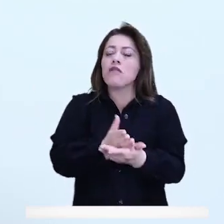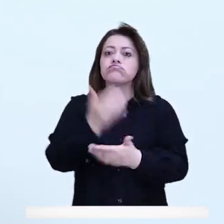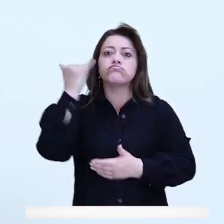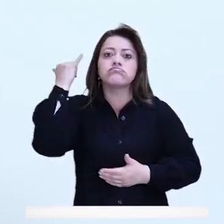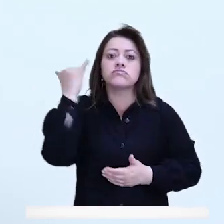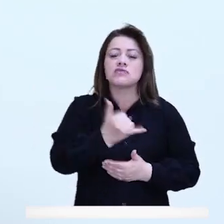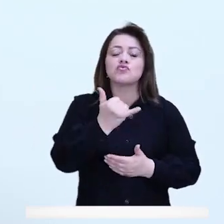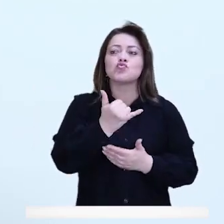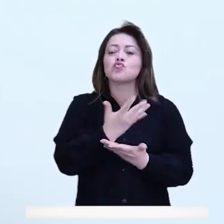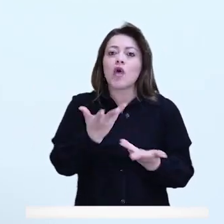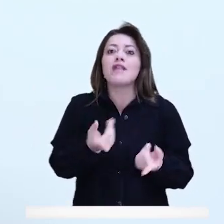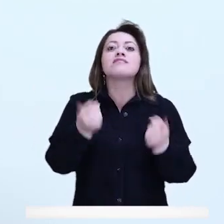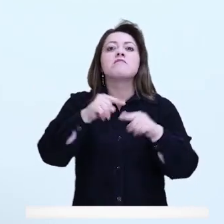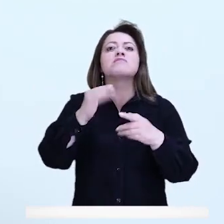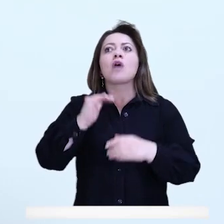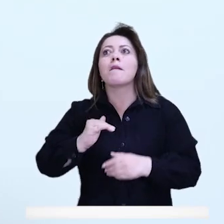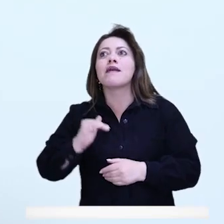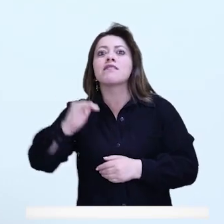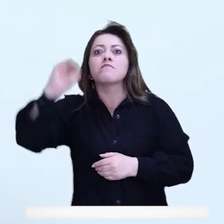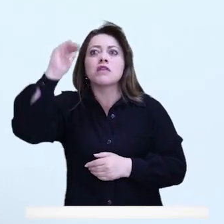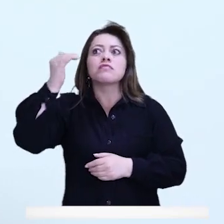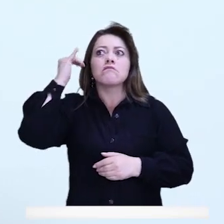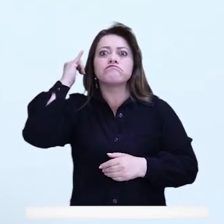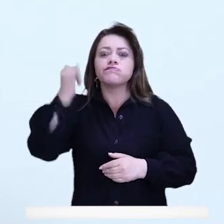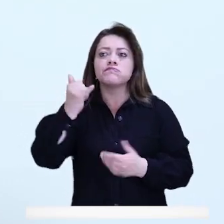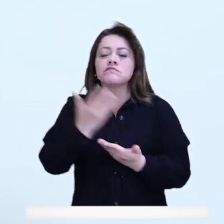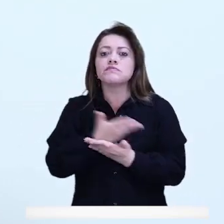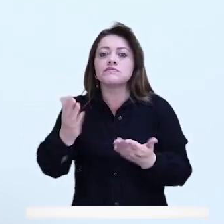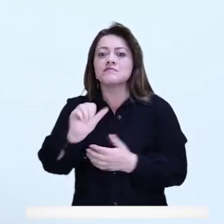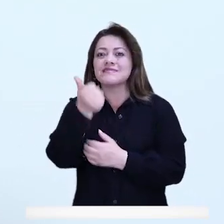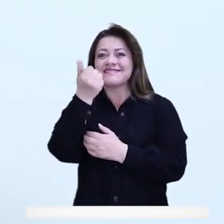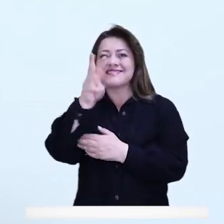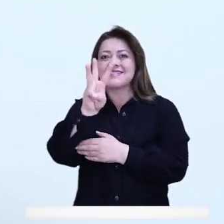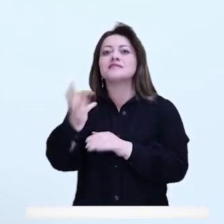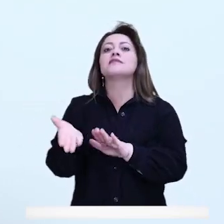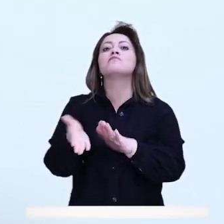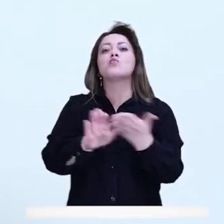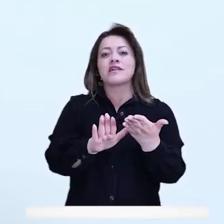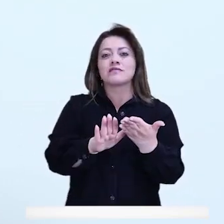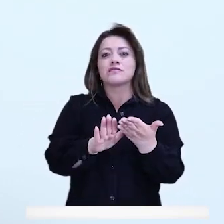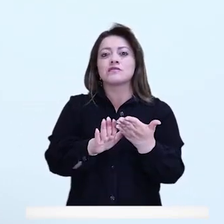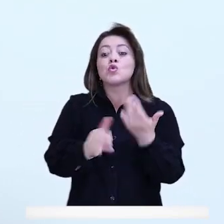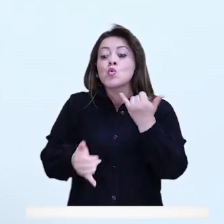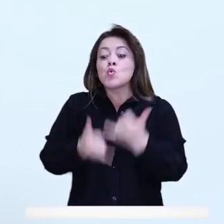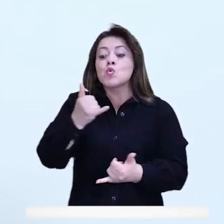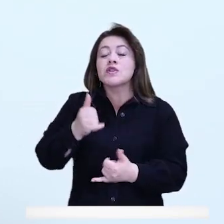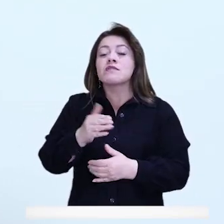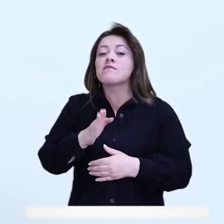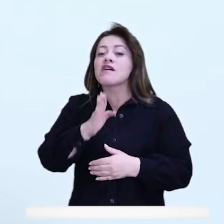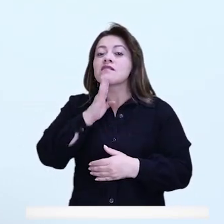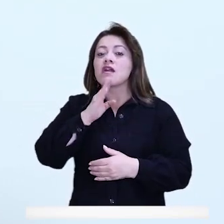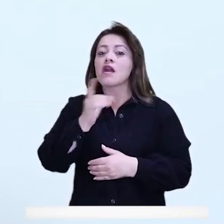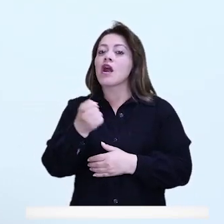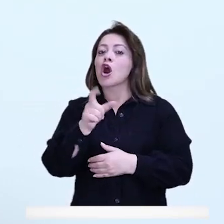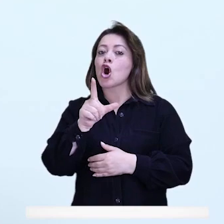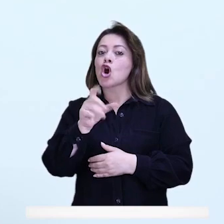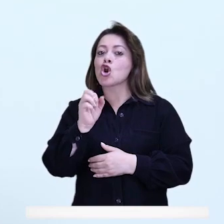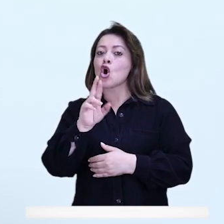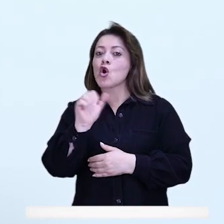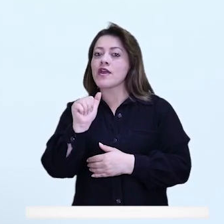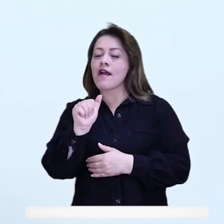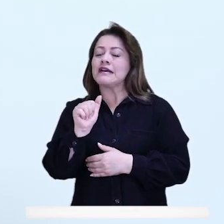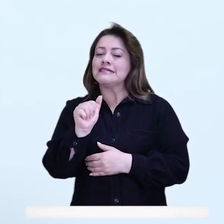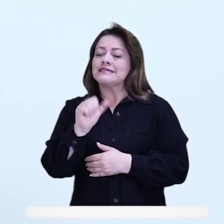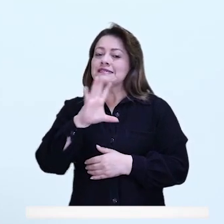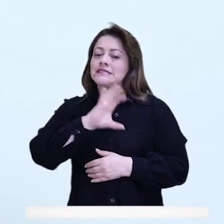apartamento. El tipo fue capturado y reconoció lo que había pasado. Trece feminicidios con el de Gloria Valencia es un tema grave